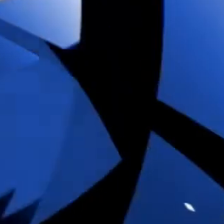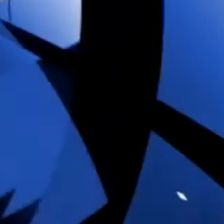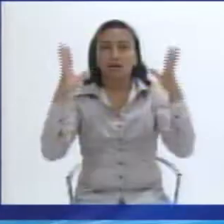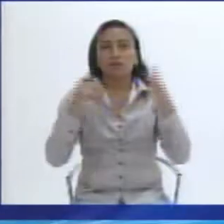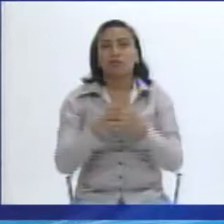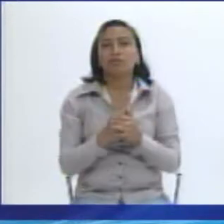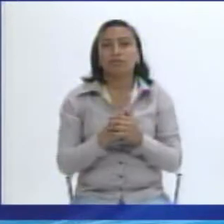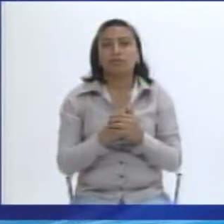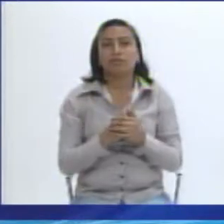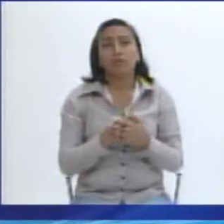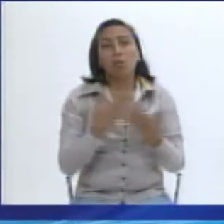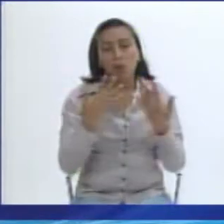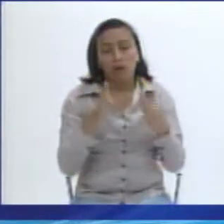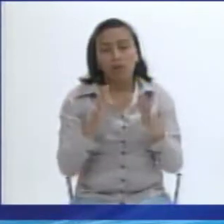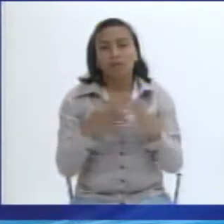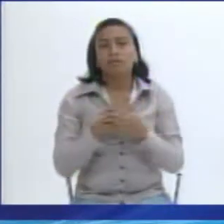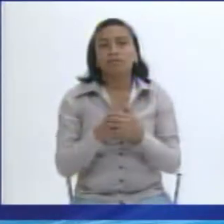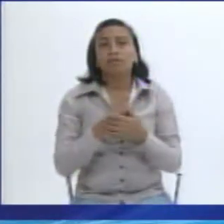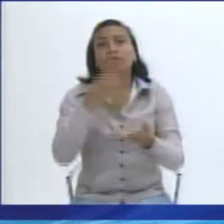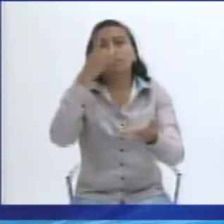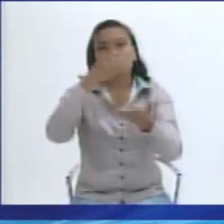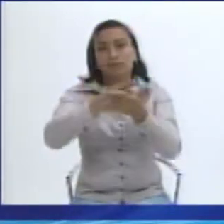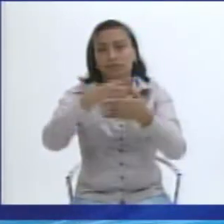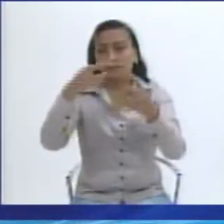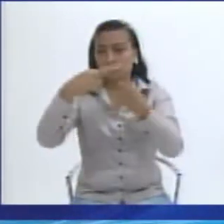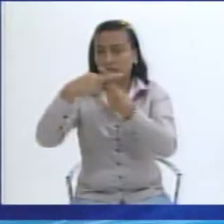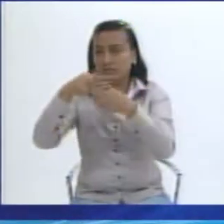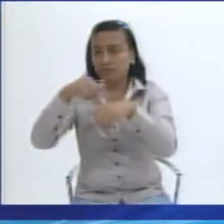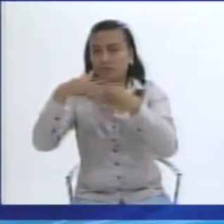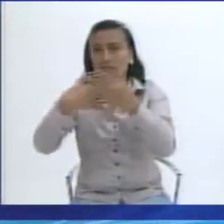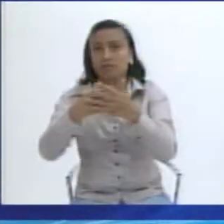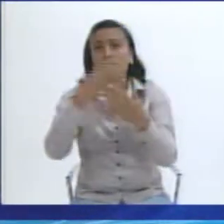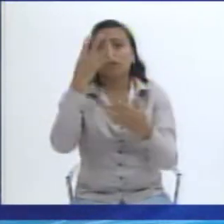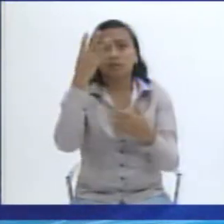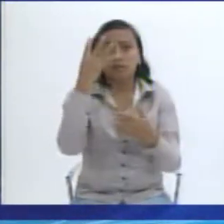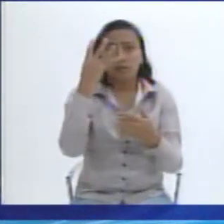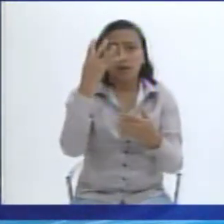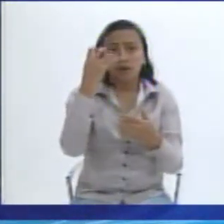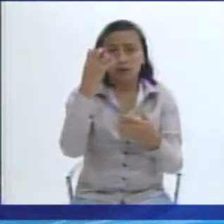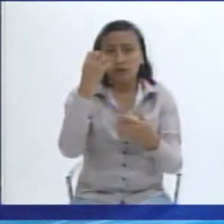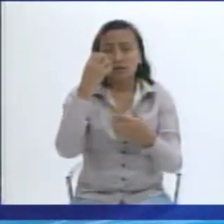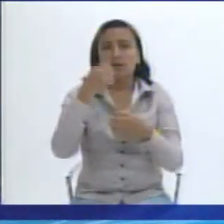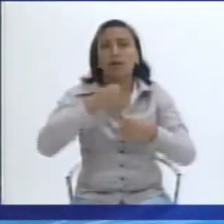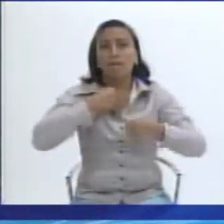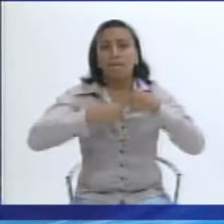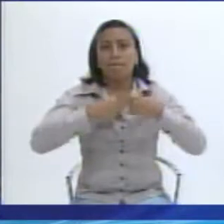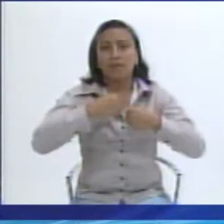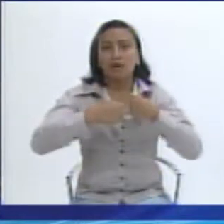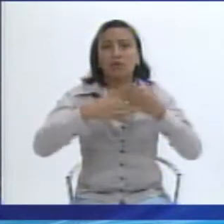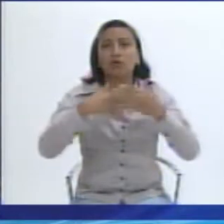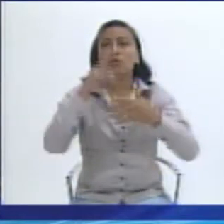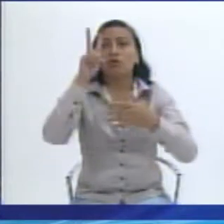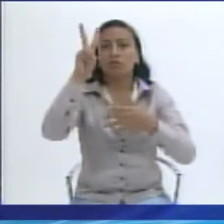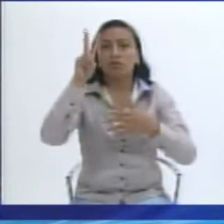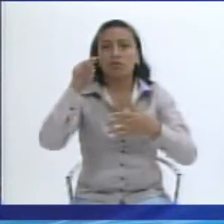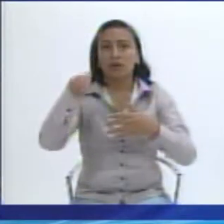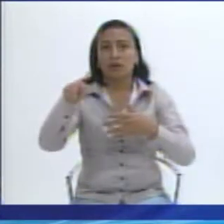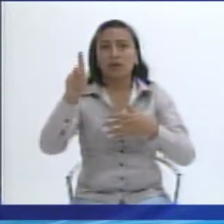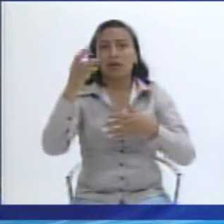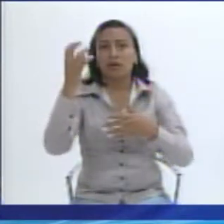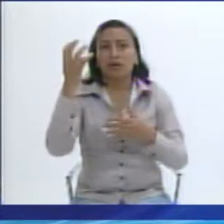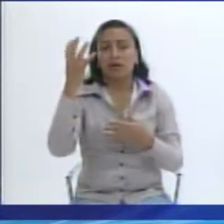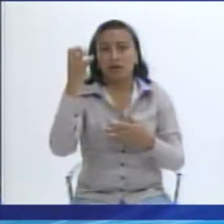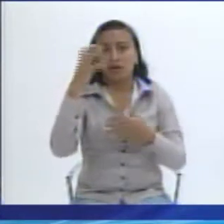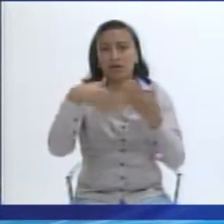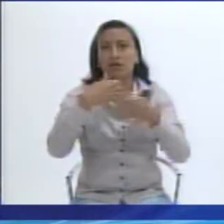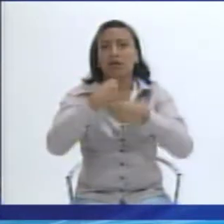Bueno, realmente haber comenzado el 15 de mayo del 2014, significó pues encontrar un